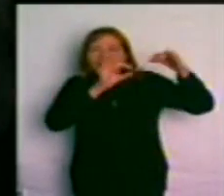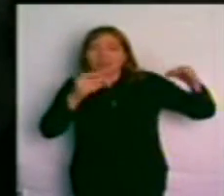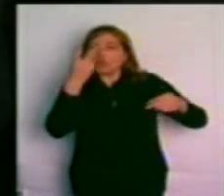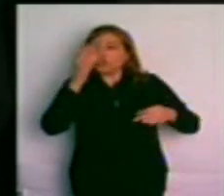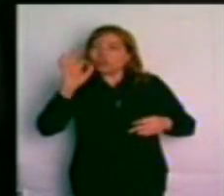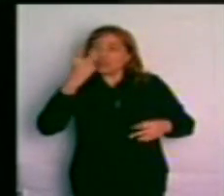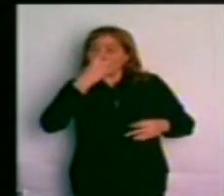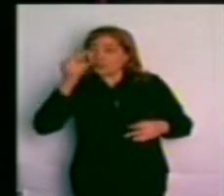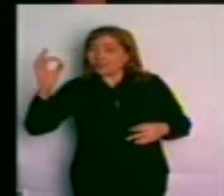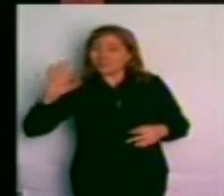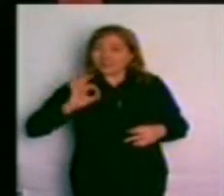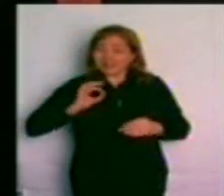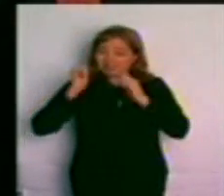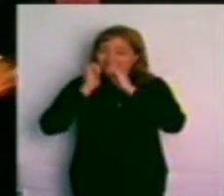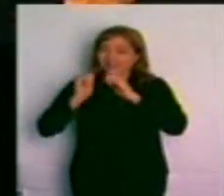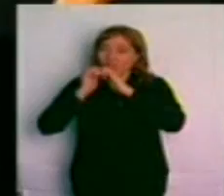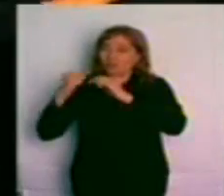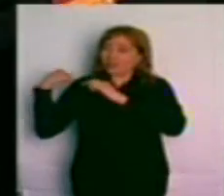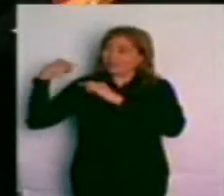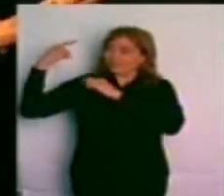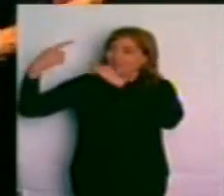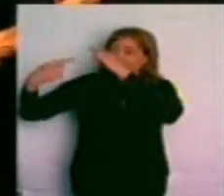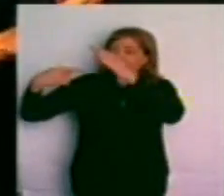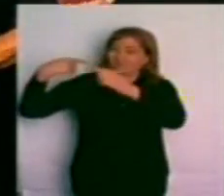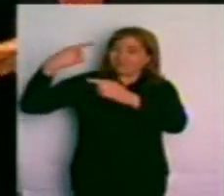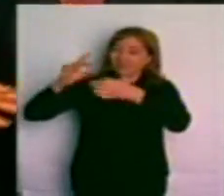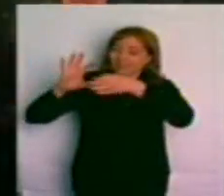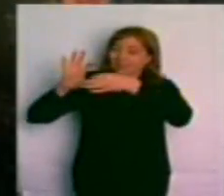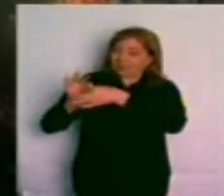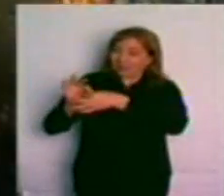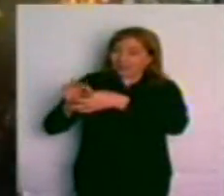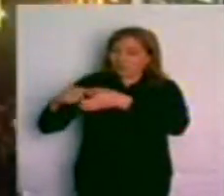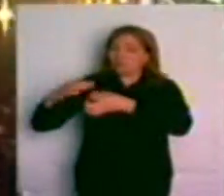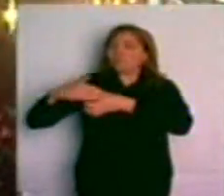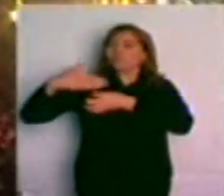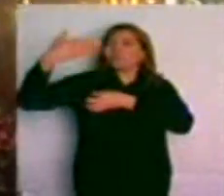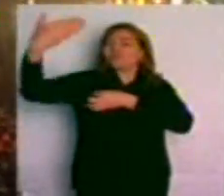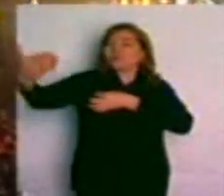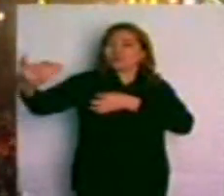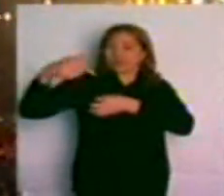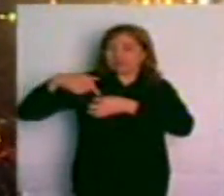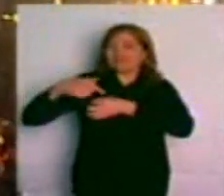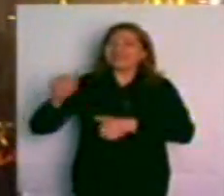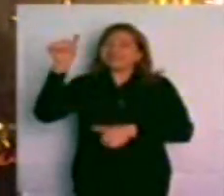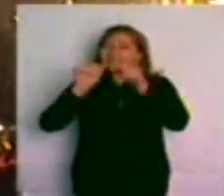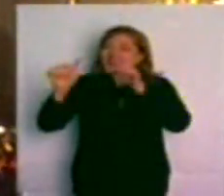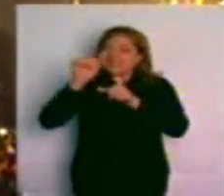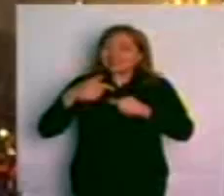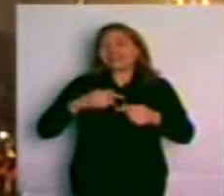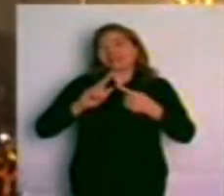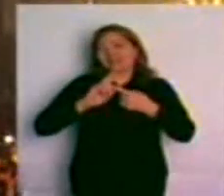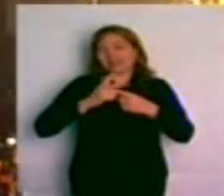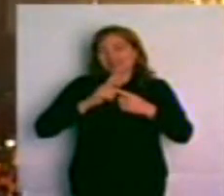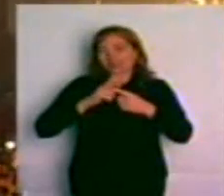200 años de historia con lo que venía la ciencia y la tecnología,